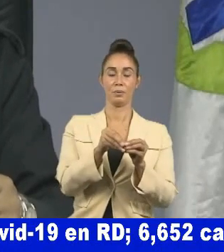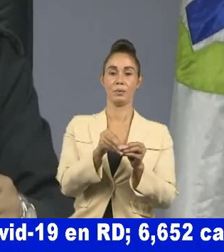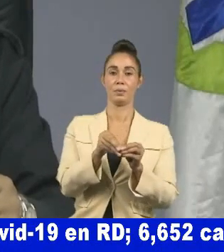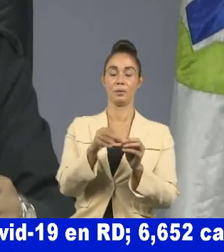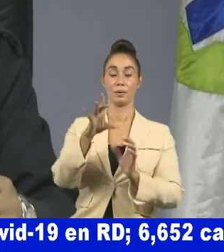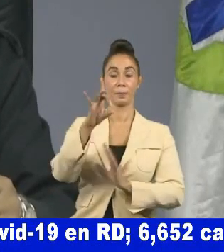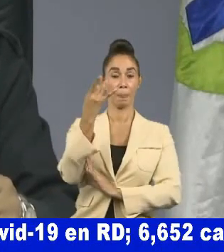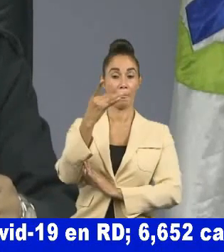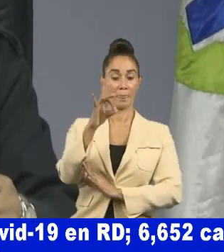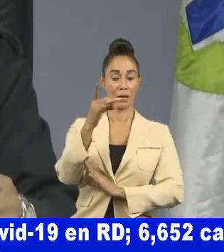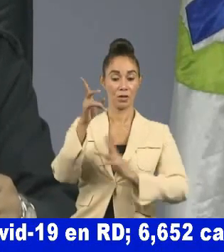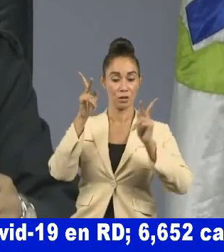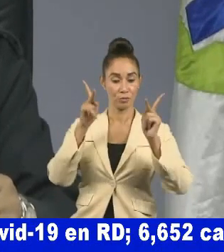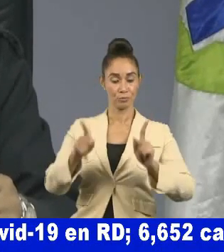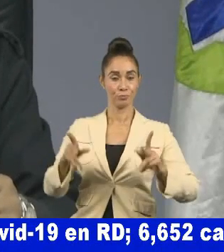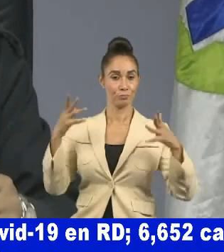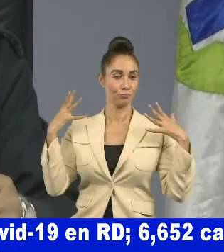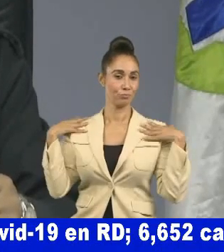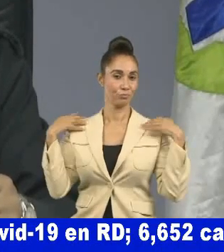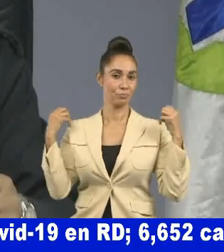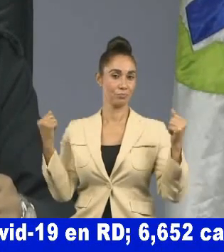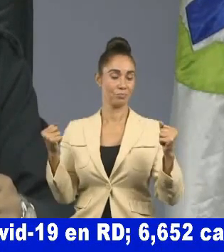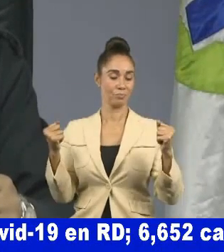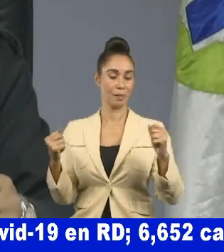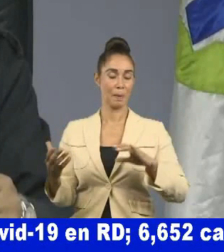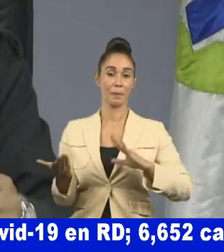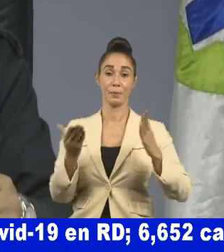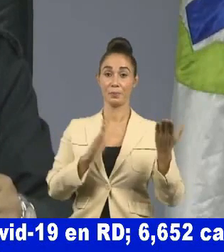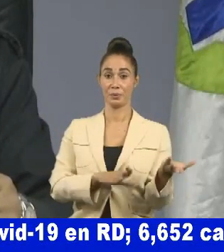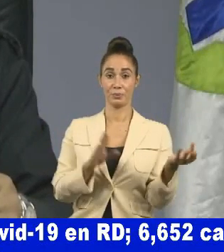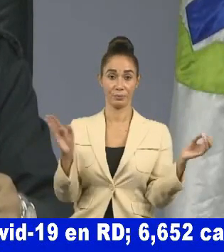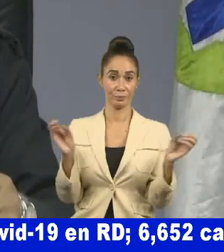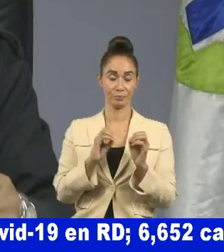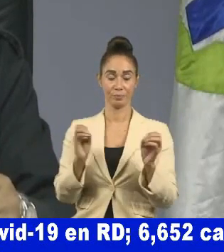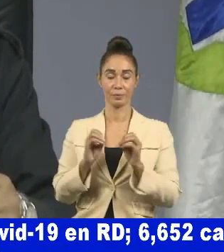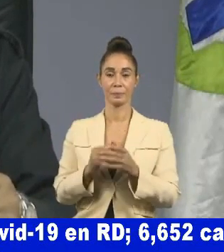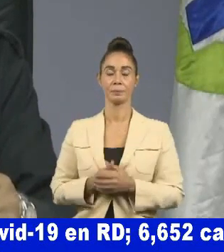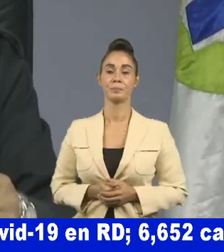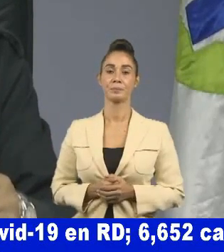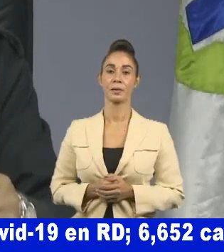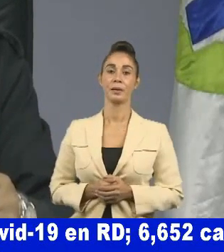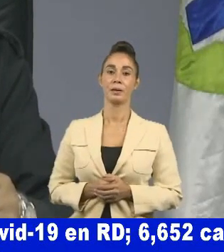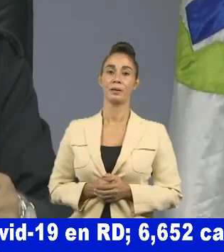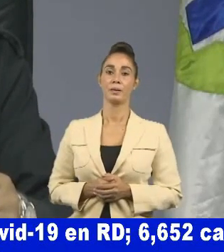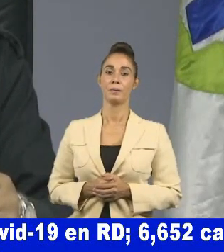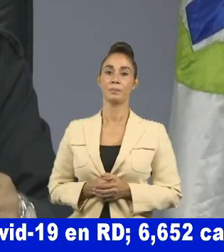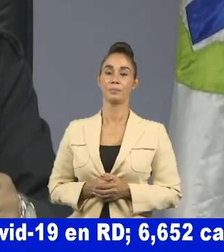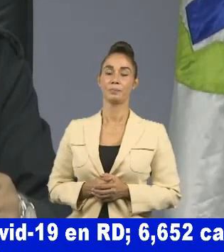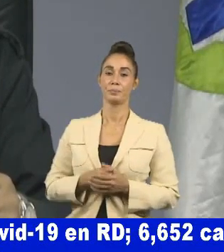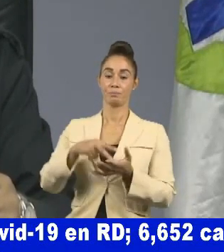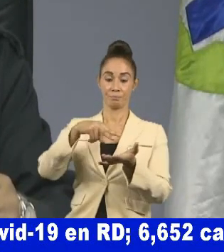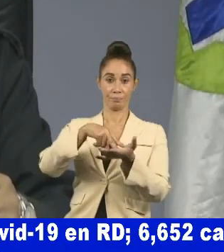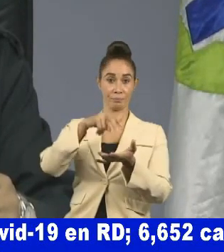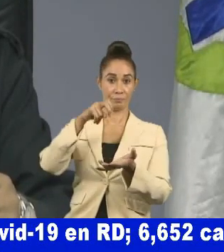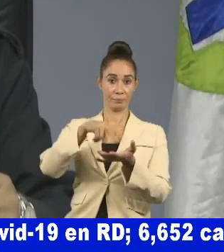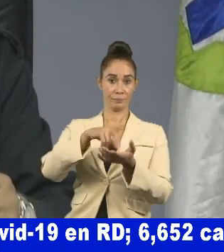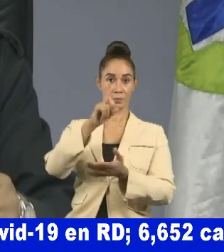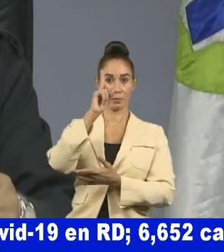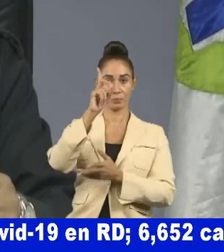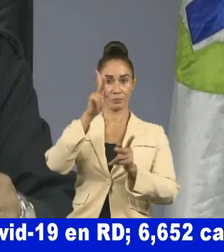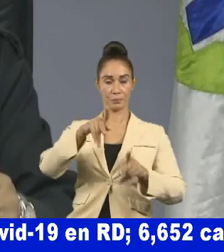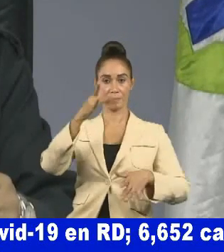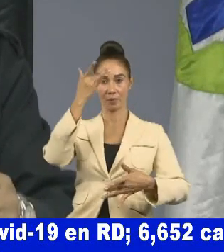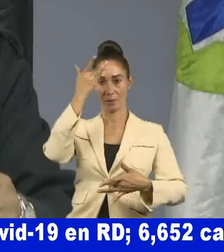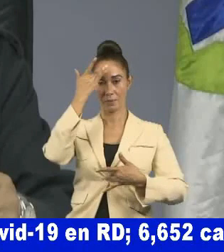18 recuperados 0 fallecimiento Hermanas Mirabal 1